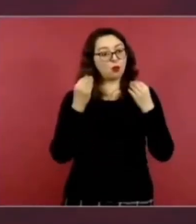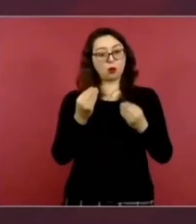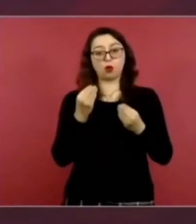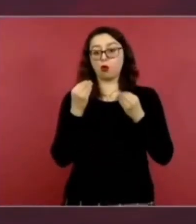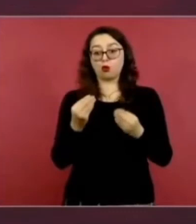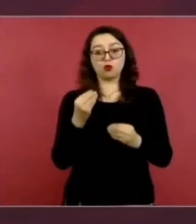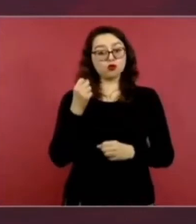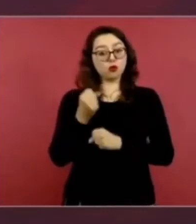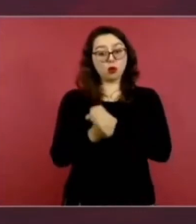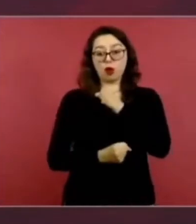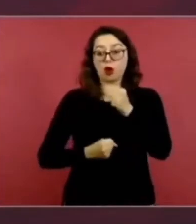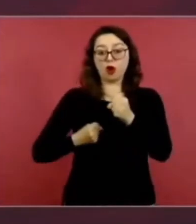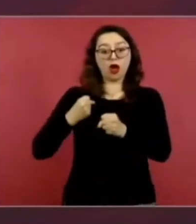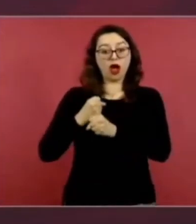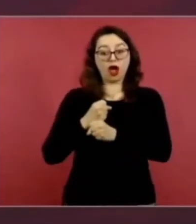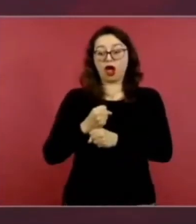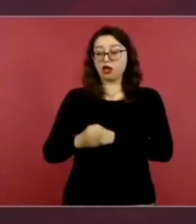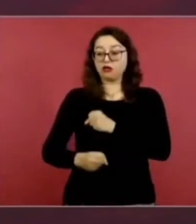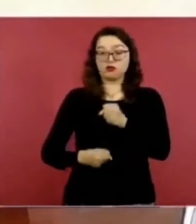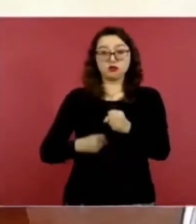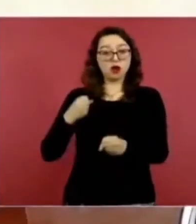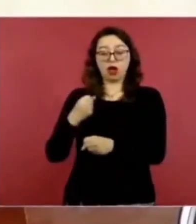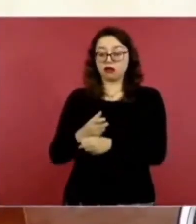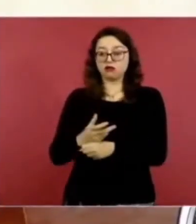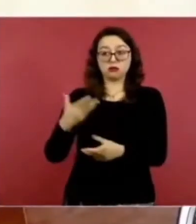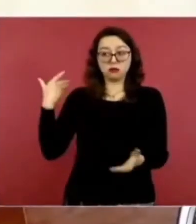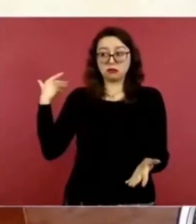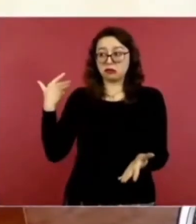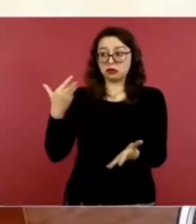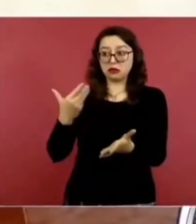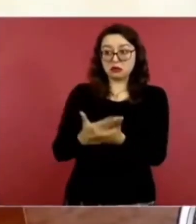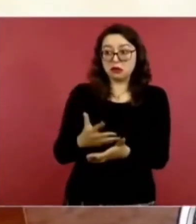Al periodismo amarillista.